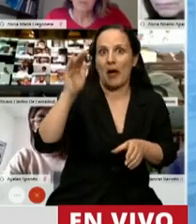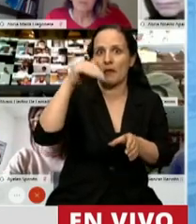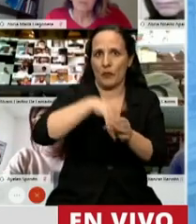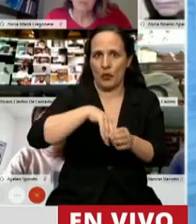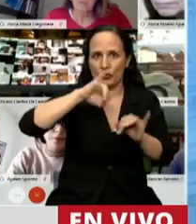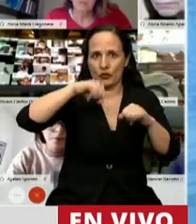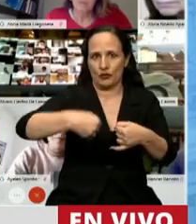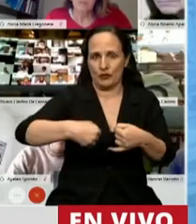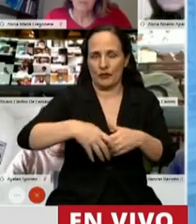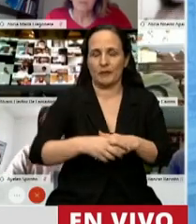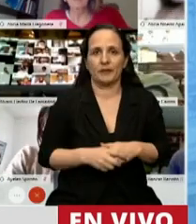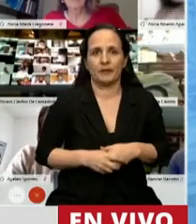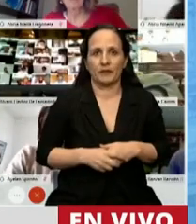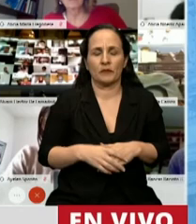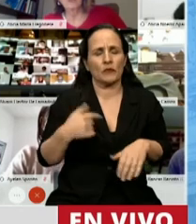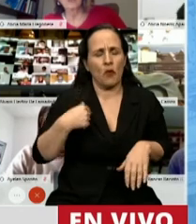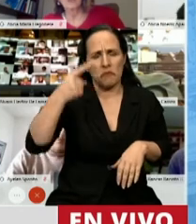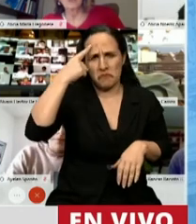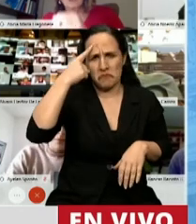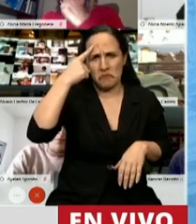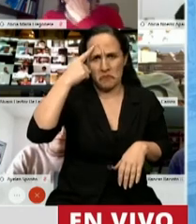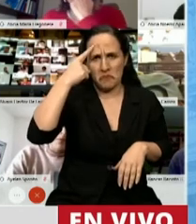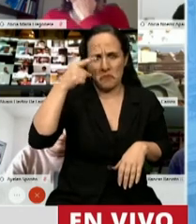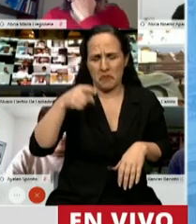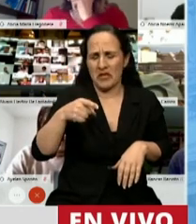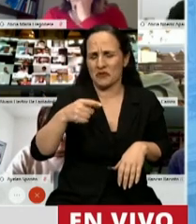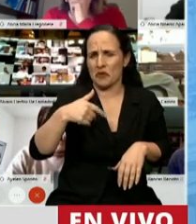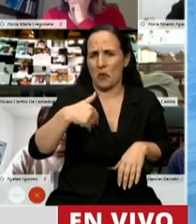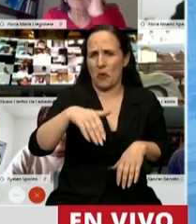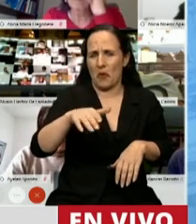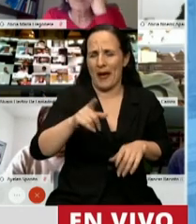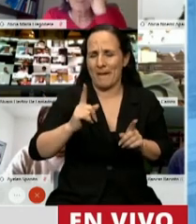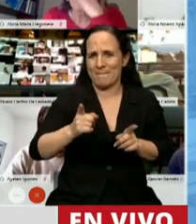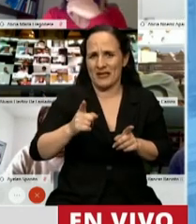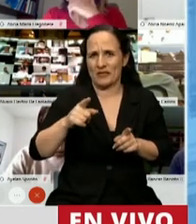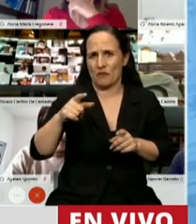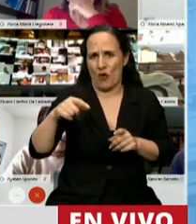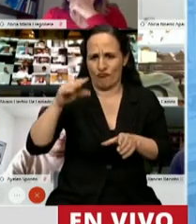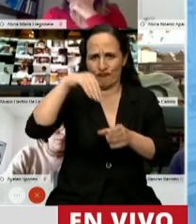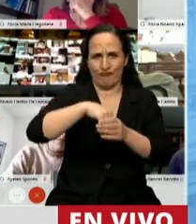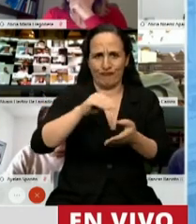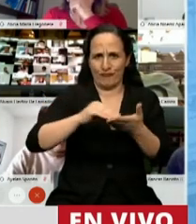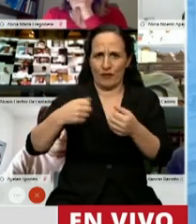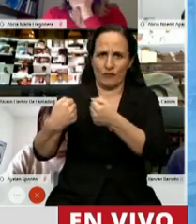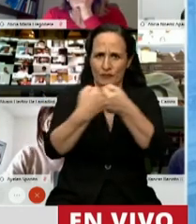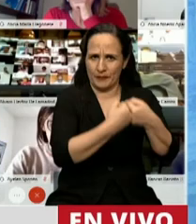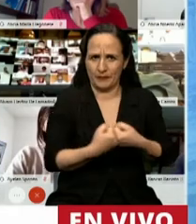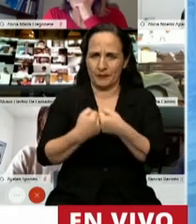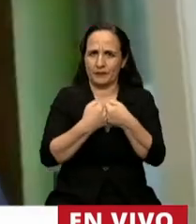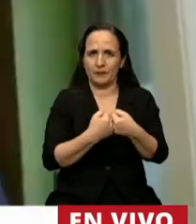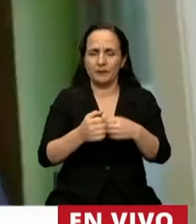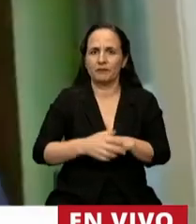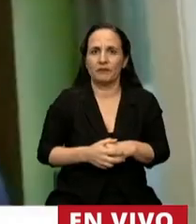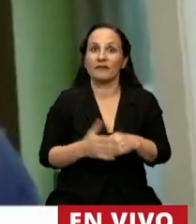favorable, como creo que es el consenso que tiene esta Cámara. Muchas gracias, señor Presidente.